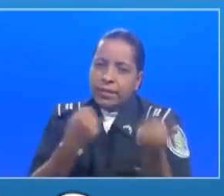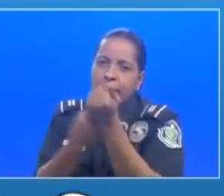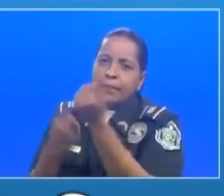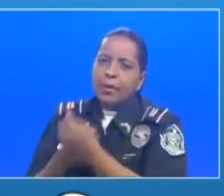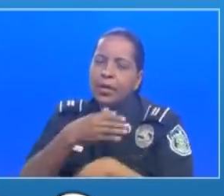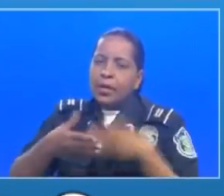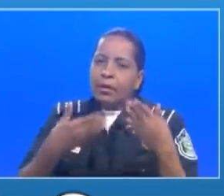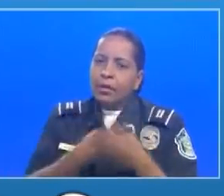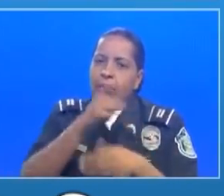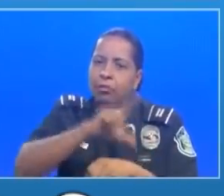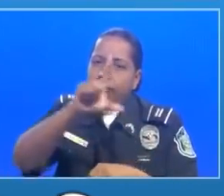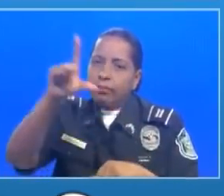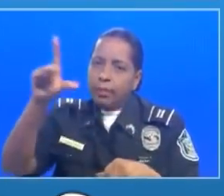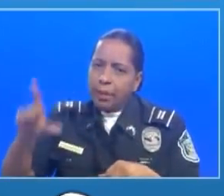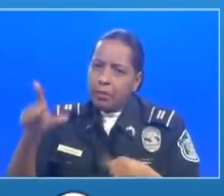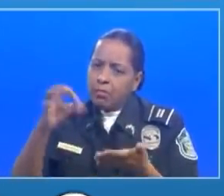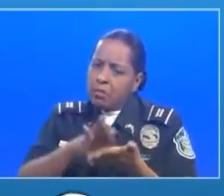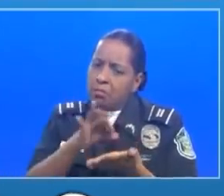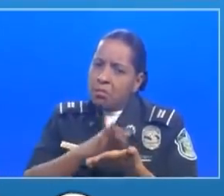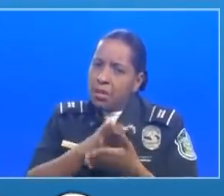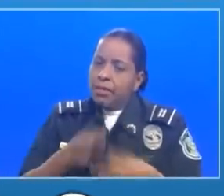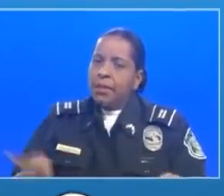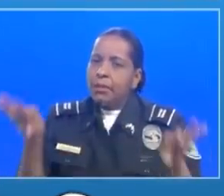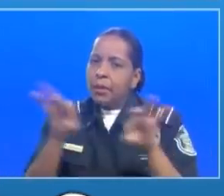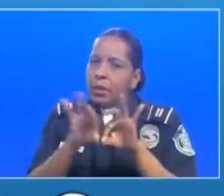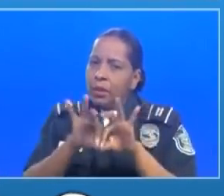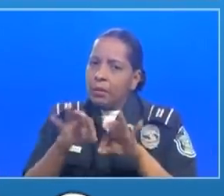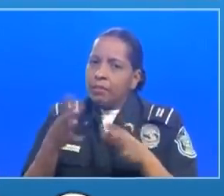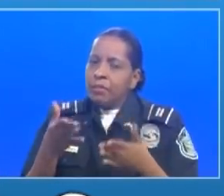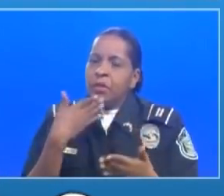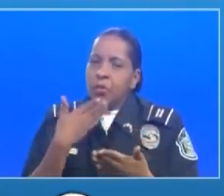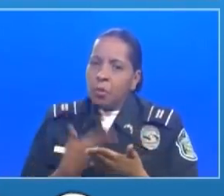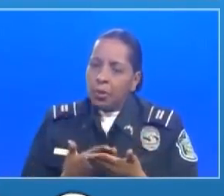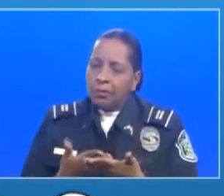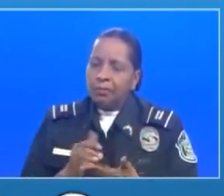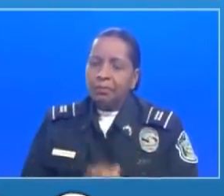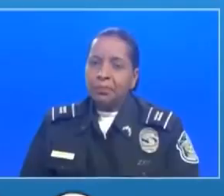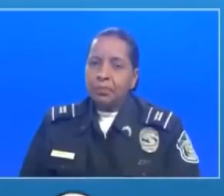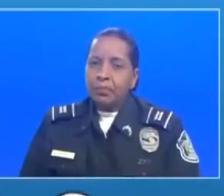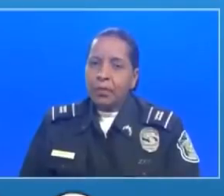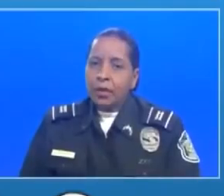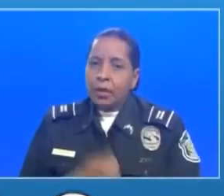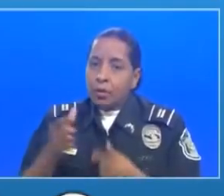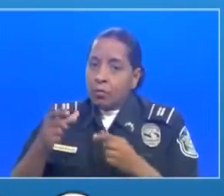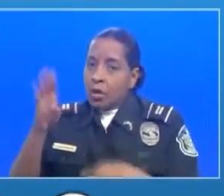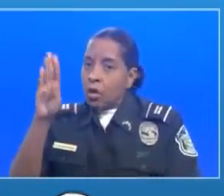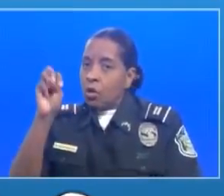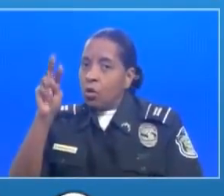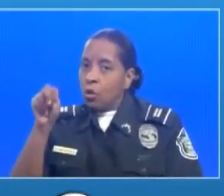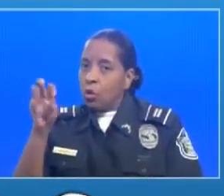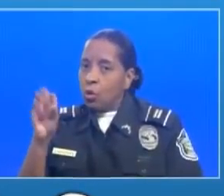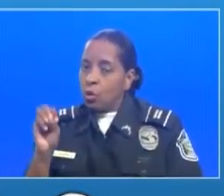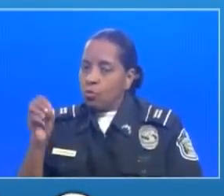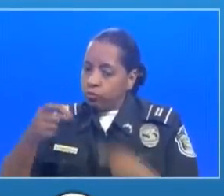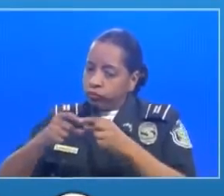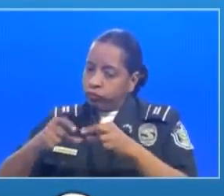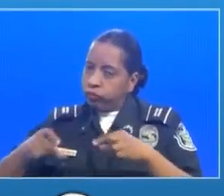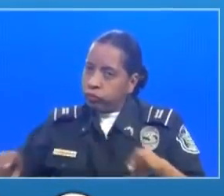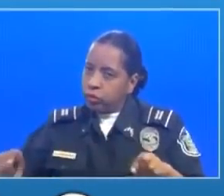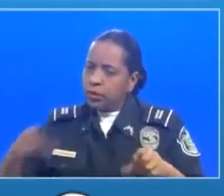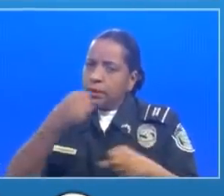de primerísima calidad y sobre todo saludable y fresco en cuanto a los bonos efectivamente estamos